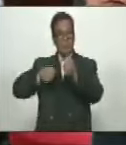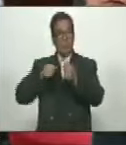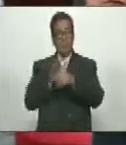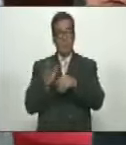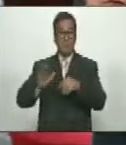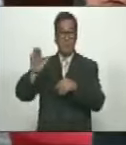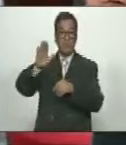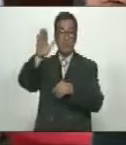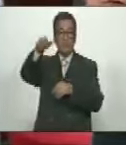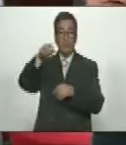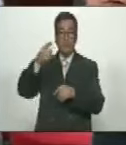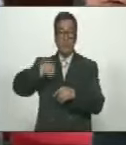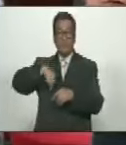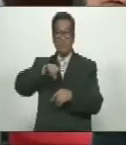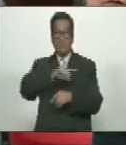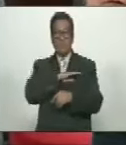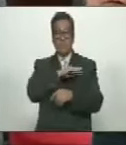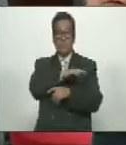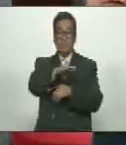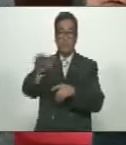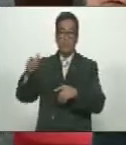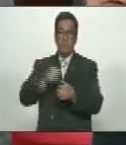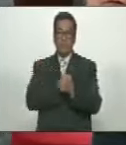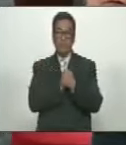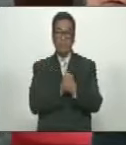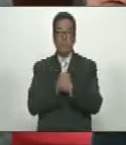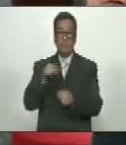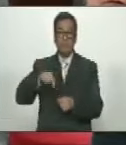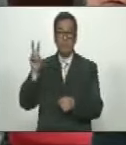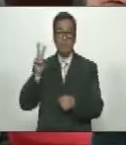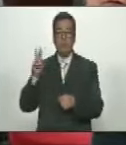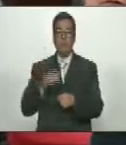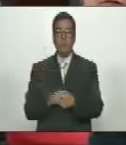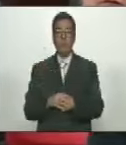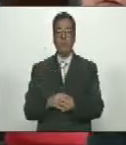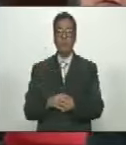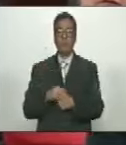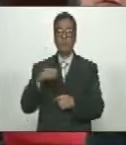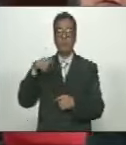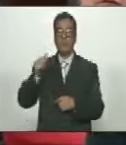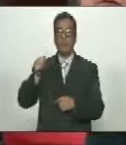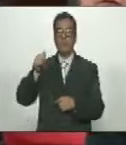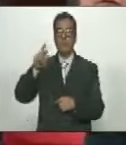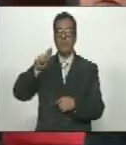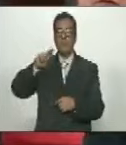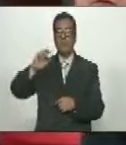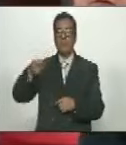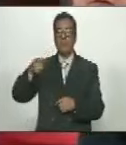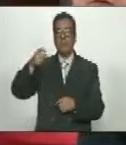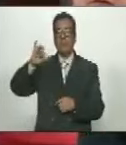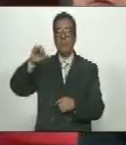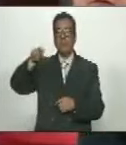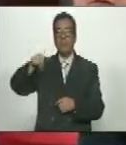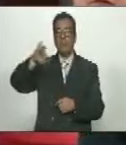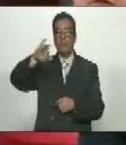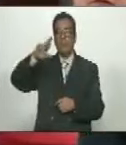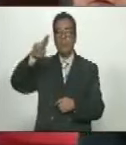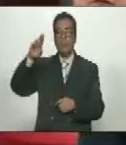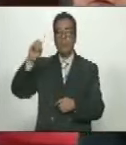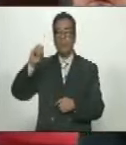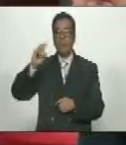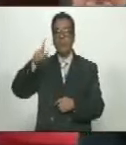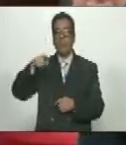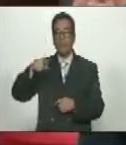montañas de nuestra tierra amada de Venezuela. Arjimiro fue guerrillero, sí,